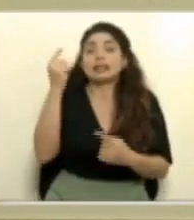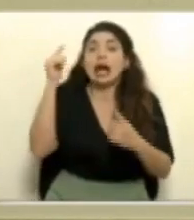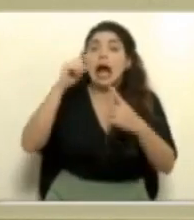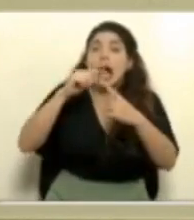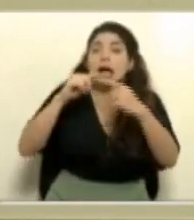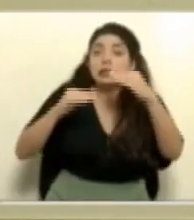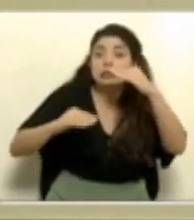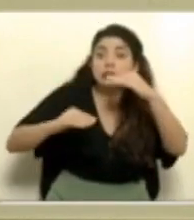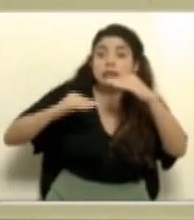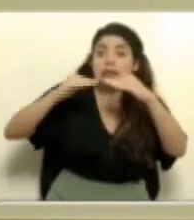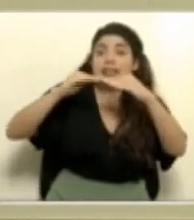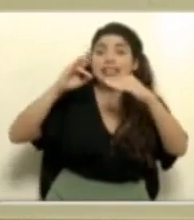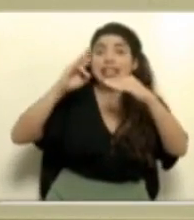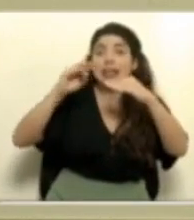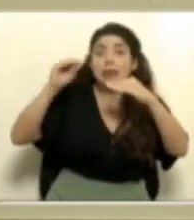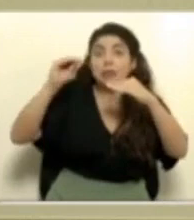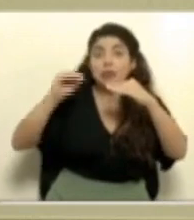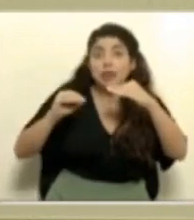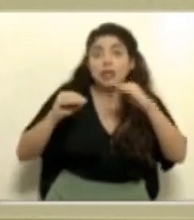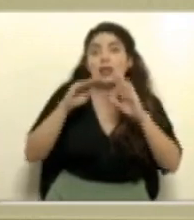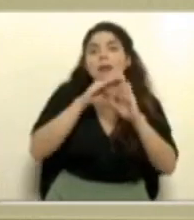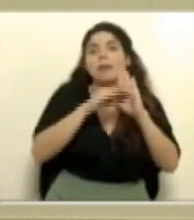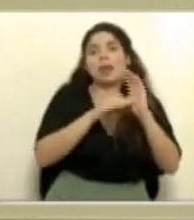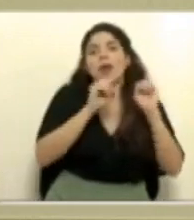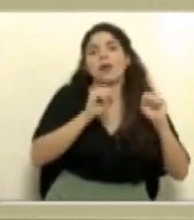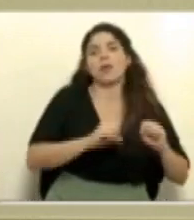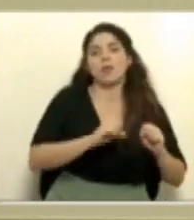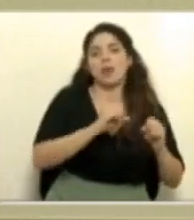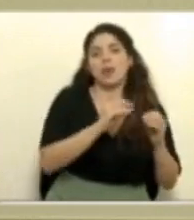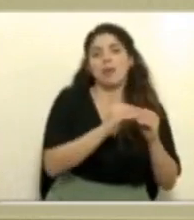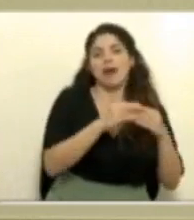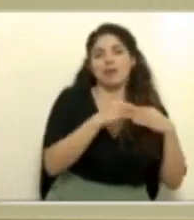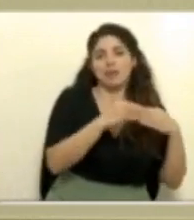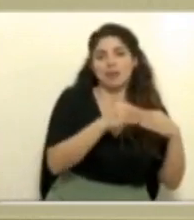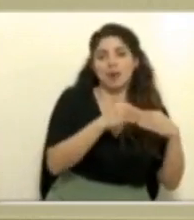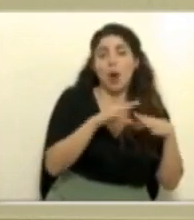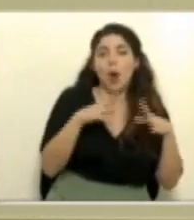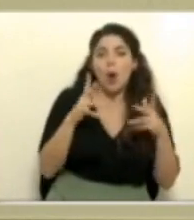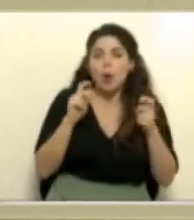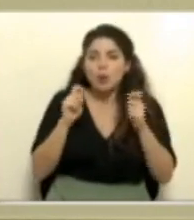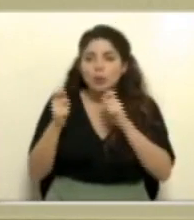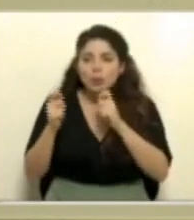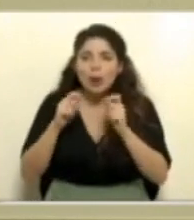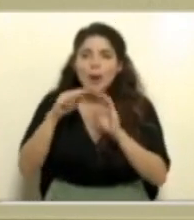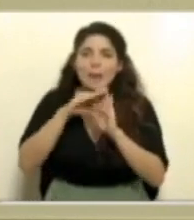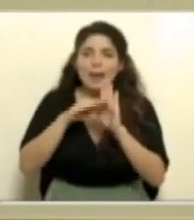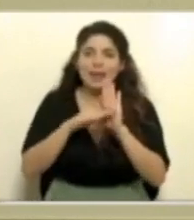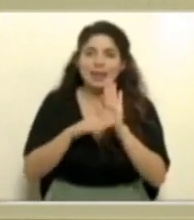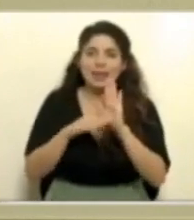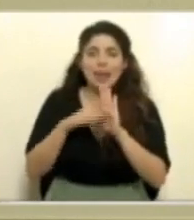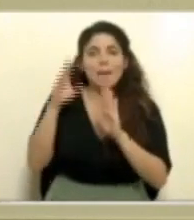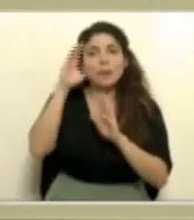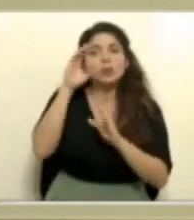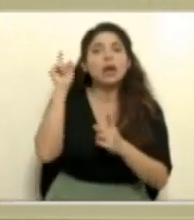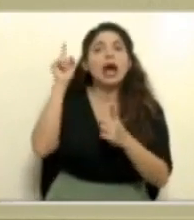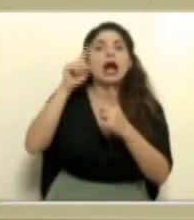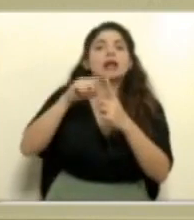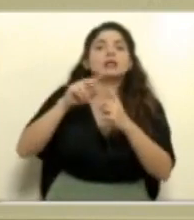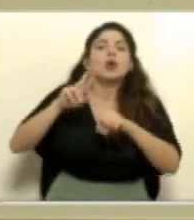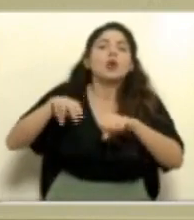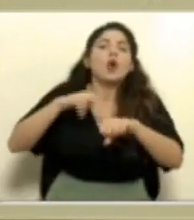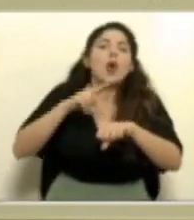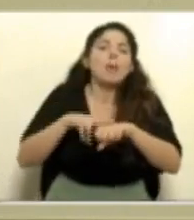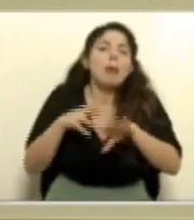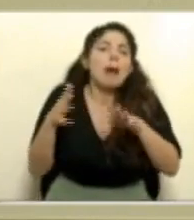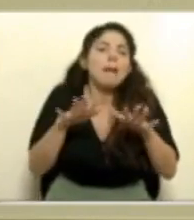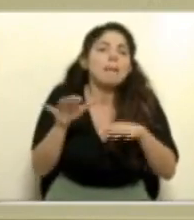más para relajar muchas de las medidas, hacer ajustes en las configuraciones de medidas que tenemos que ya vayan más arrumbadas hacia una normalidad más parecida a lo